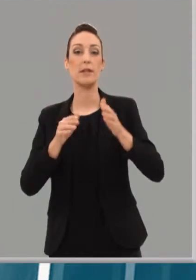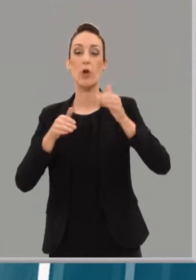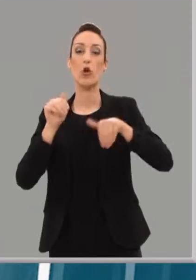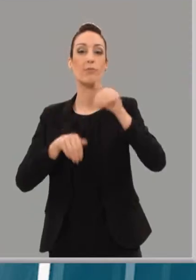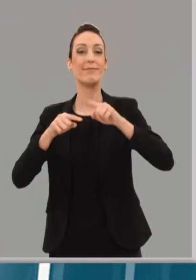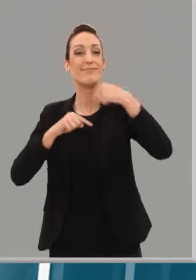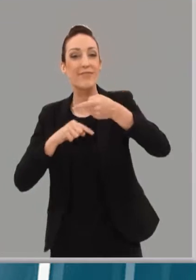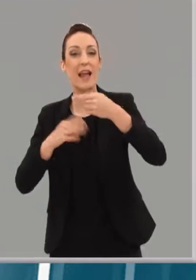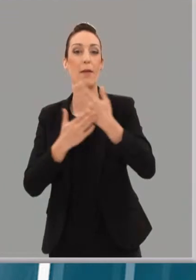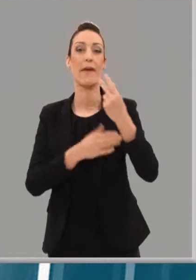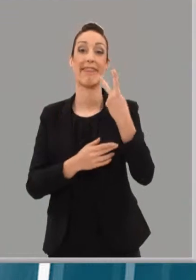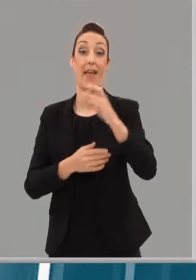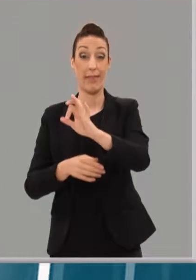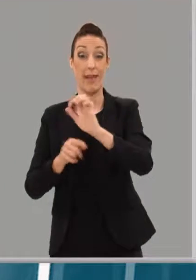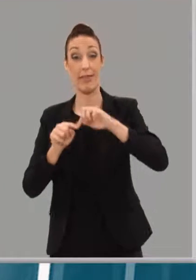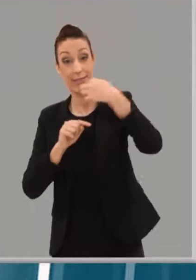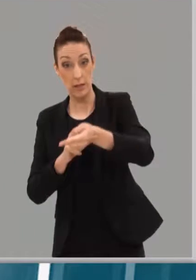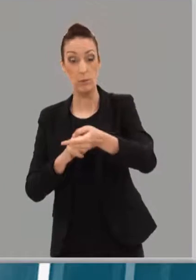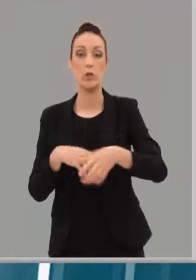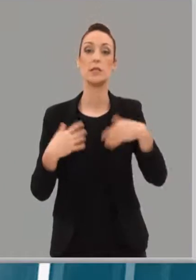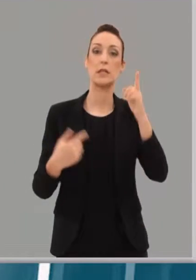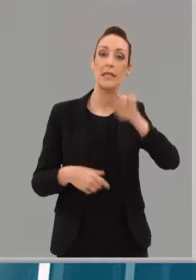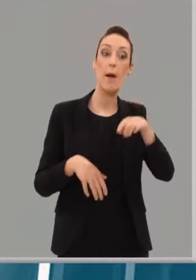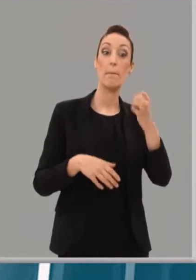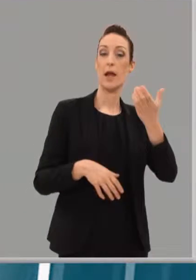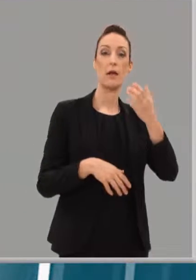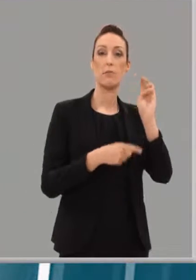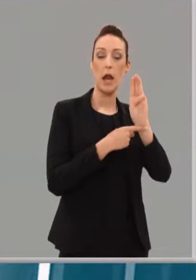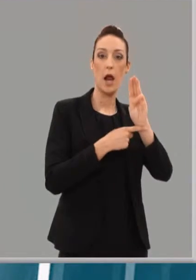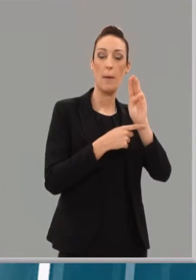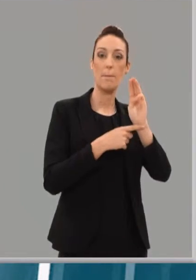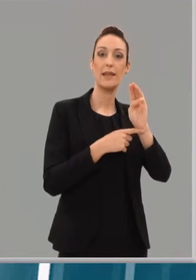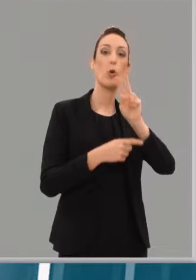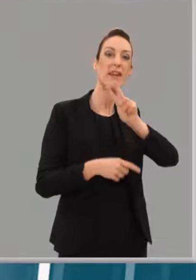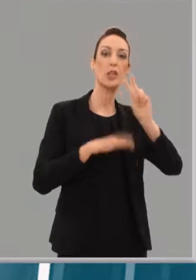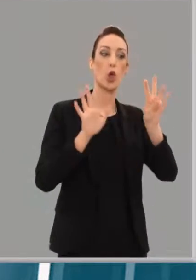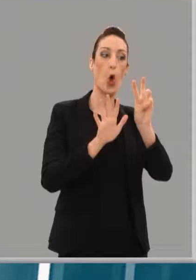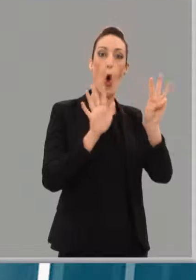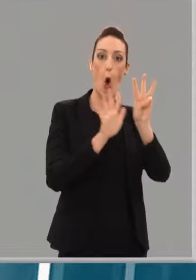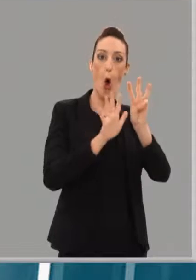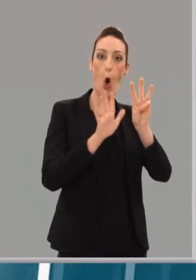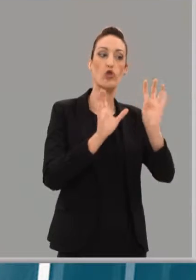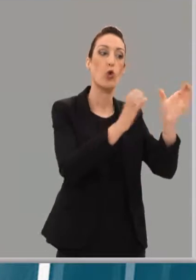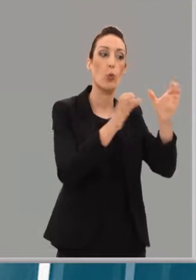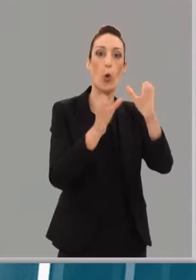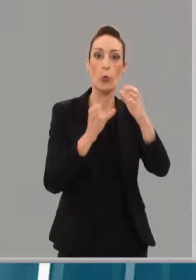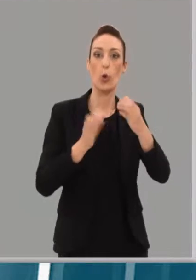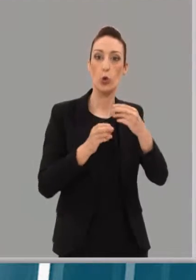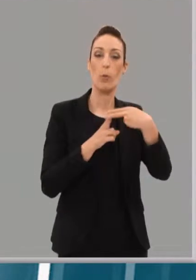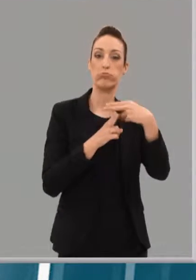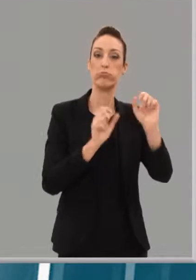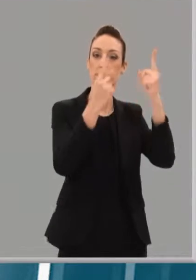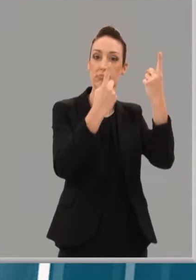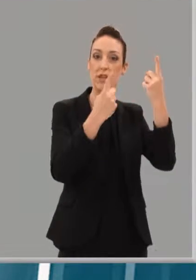a otro ritmo, el 20 de junio Pleno de Constitución de la Cámara Regional, el 28 con formación de los grupos parlamentarios y ya